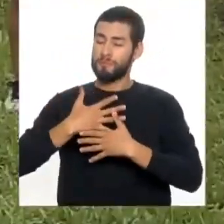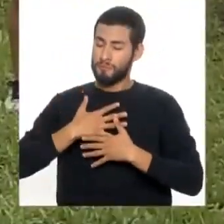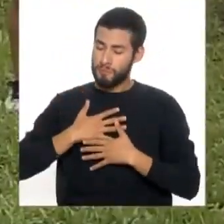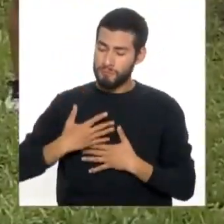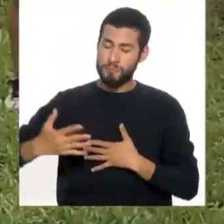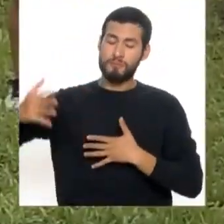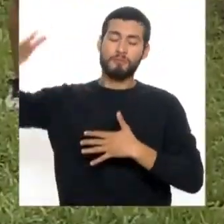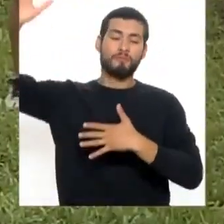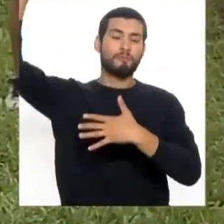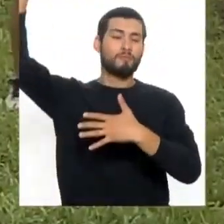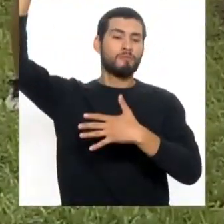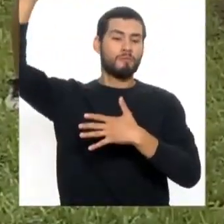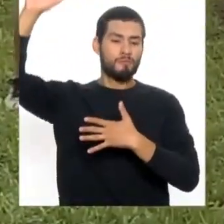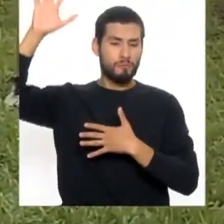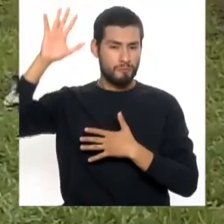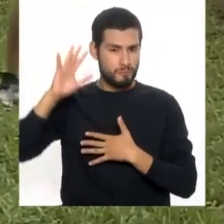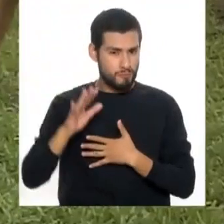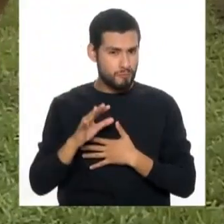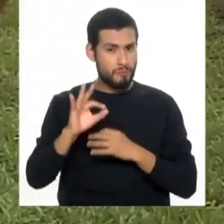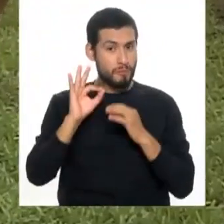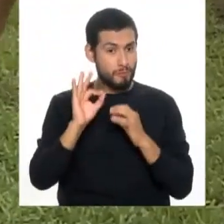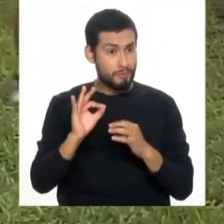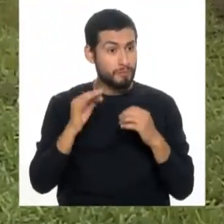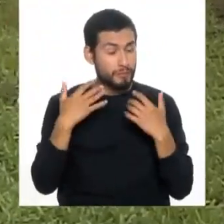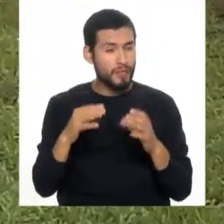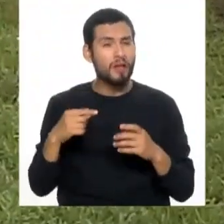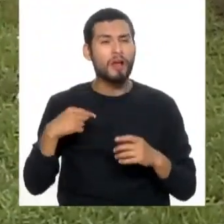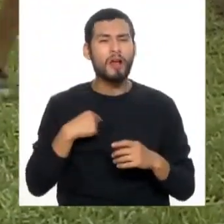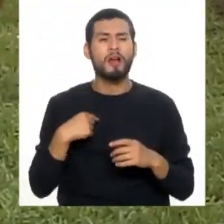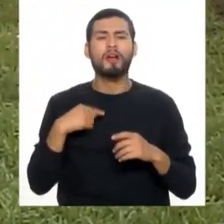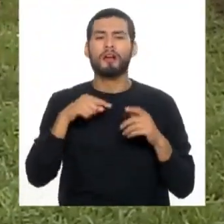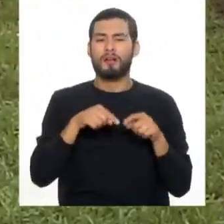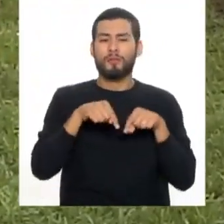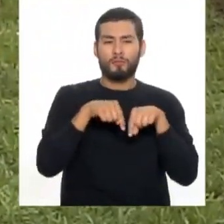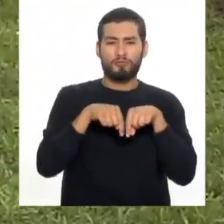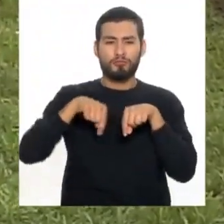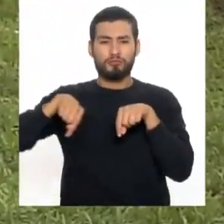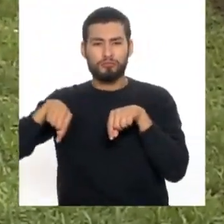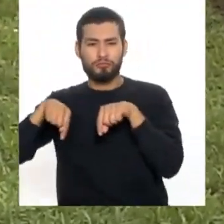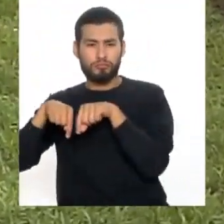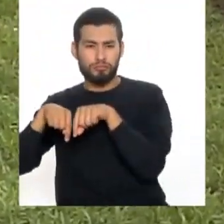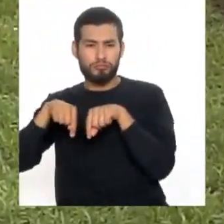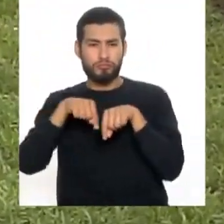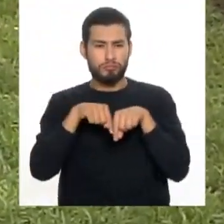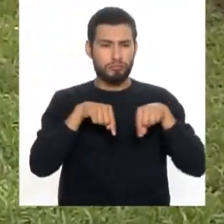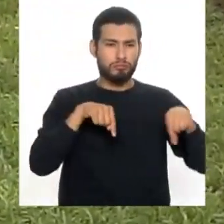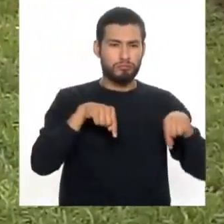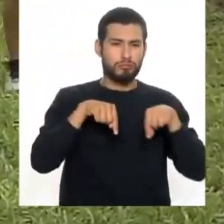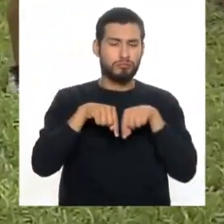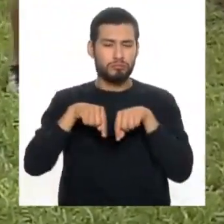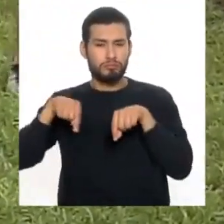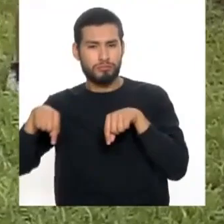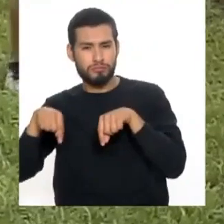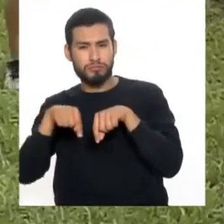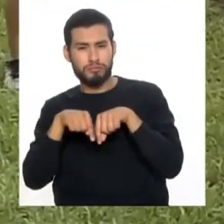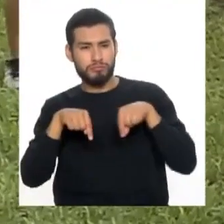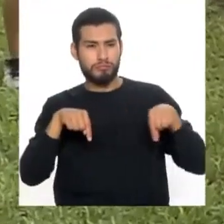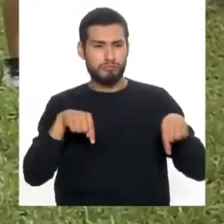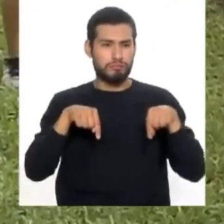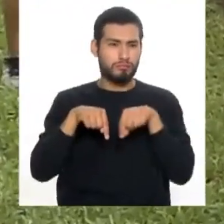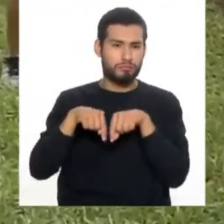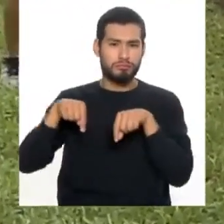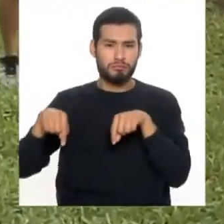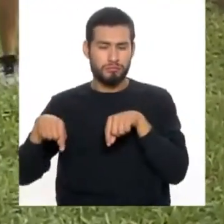Y eso es. Lo que vamos a hacer es, vamos a dar unos pasos laterales primero. Marcando el ritmo. ver, claro. Me doy